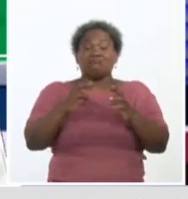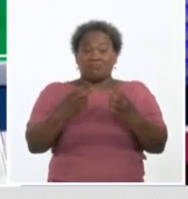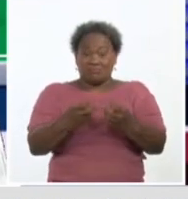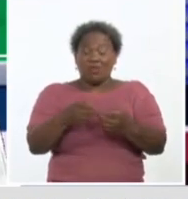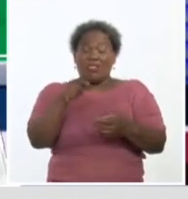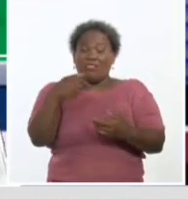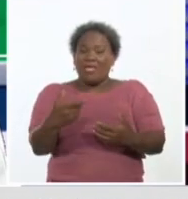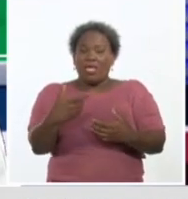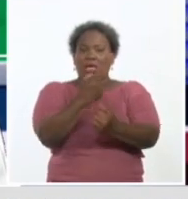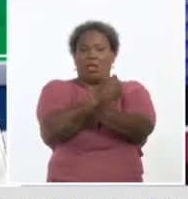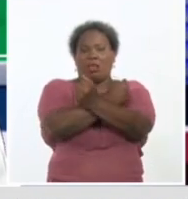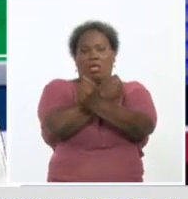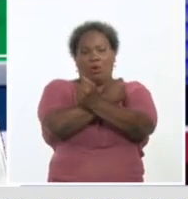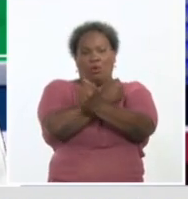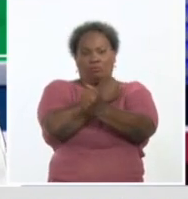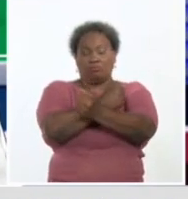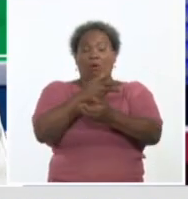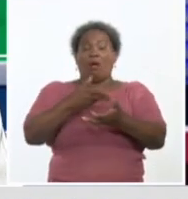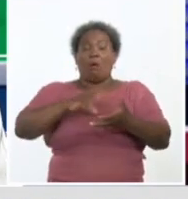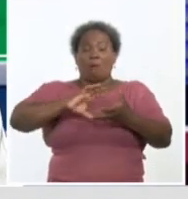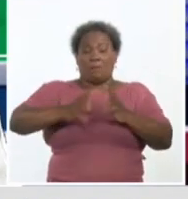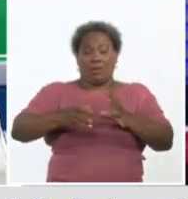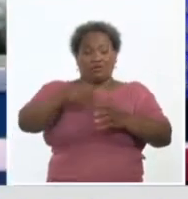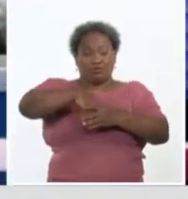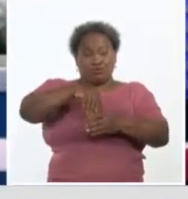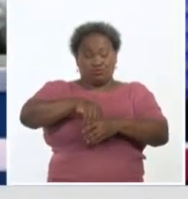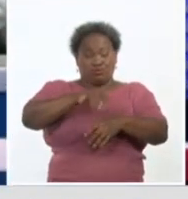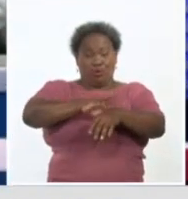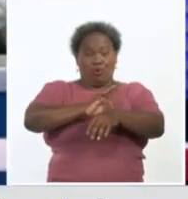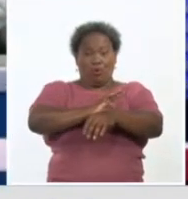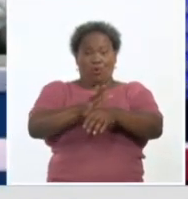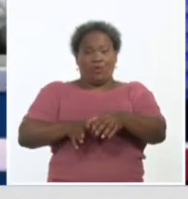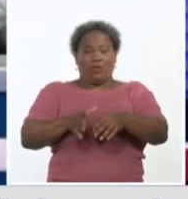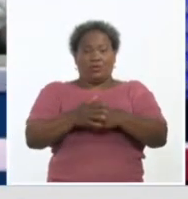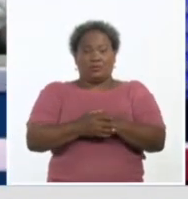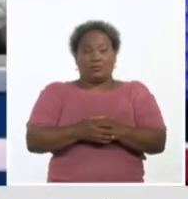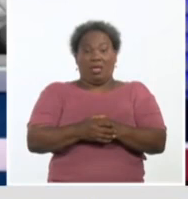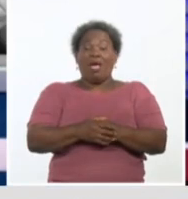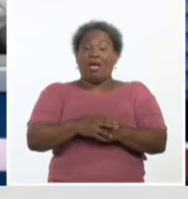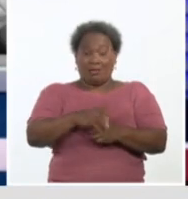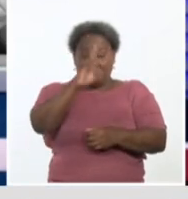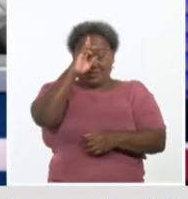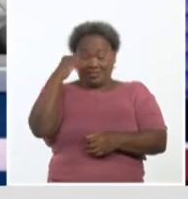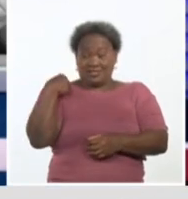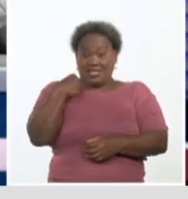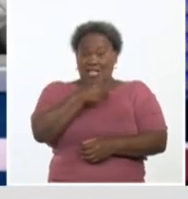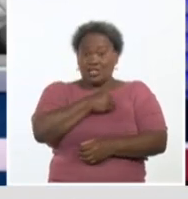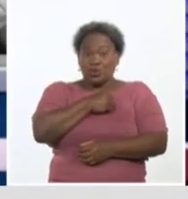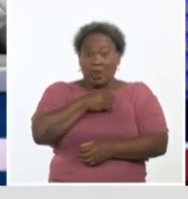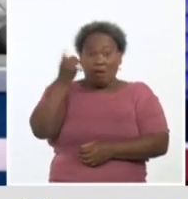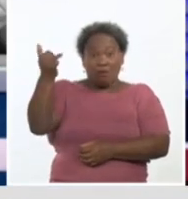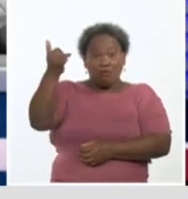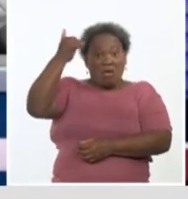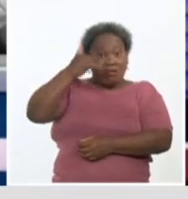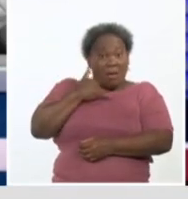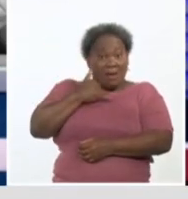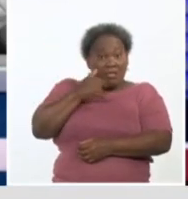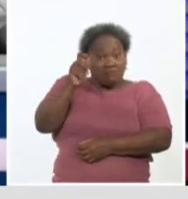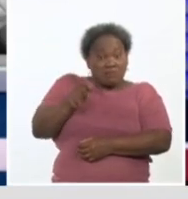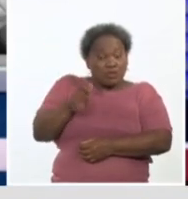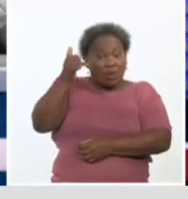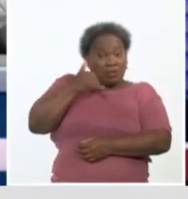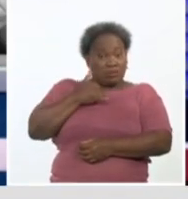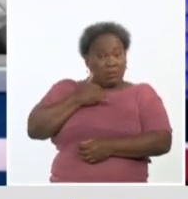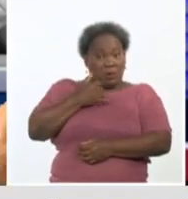para las complicaciones en el caso de la COVID. Me traslada a nuestra directora una llamada de un televidente en estos momentos y nos